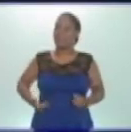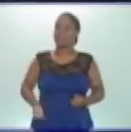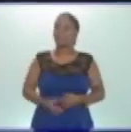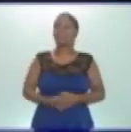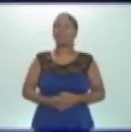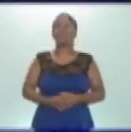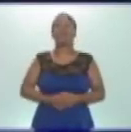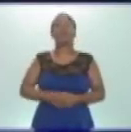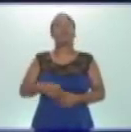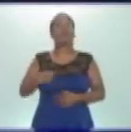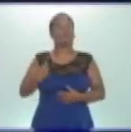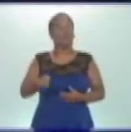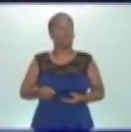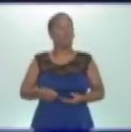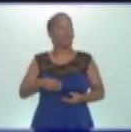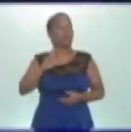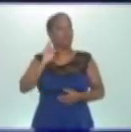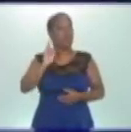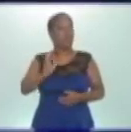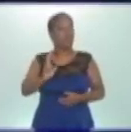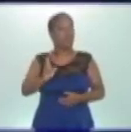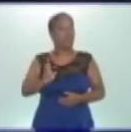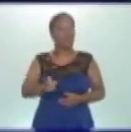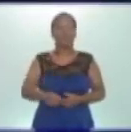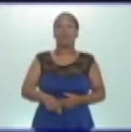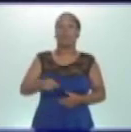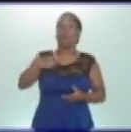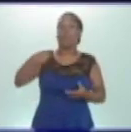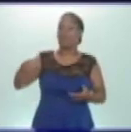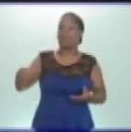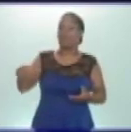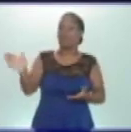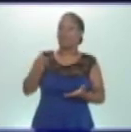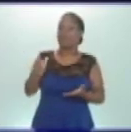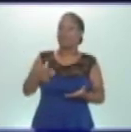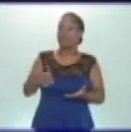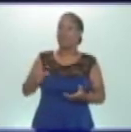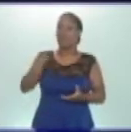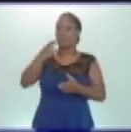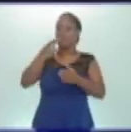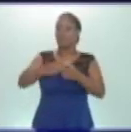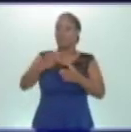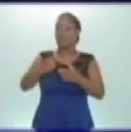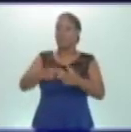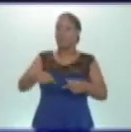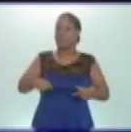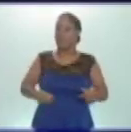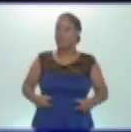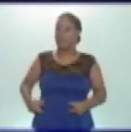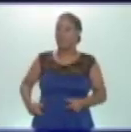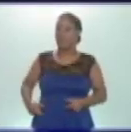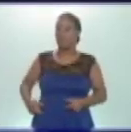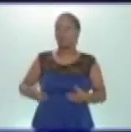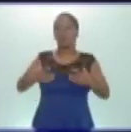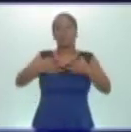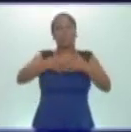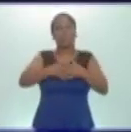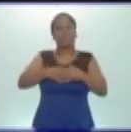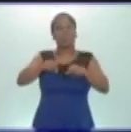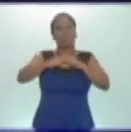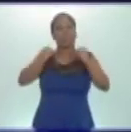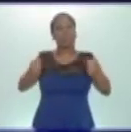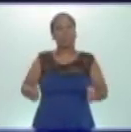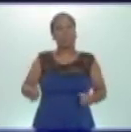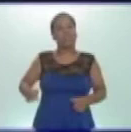también que escriban en sus libretas o anoten todos los órganos que se mencionan que tienen relación con el sistema digestivo. Si